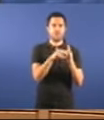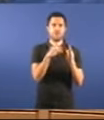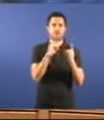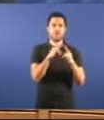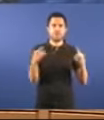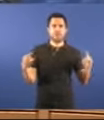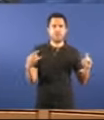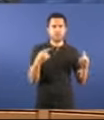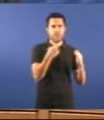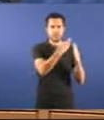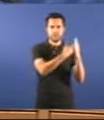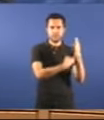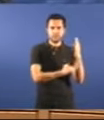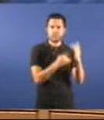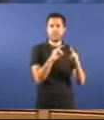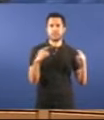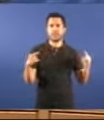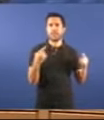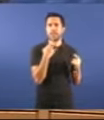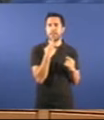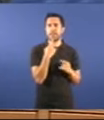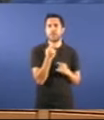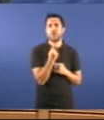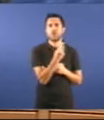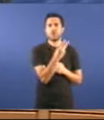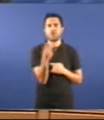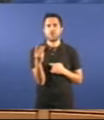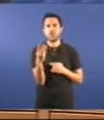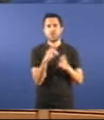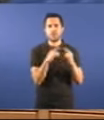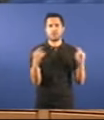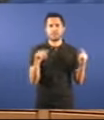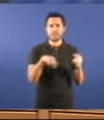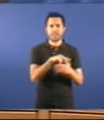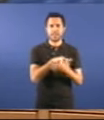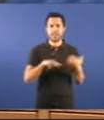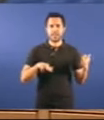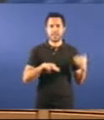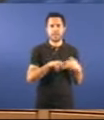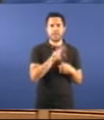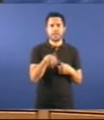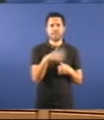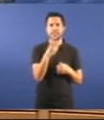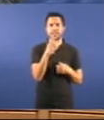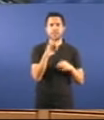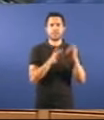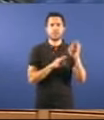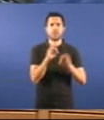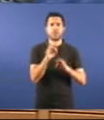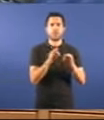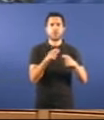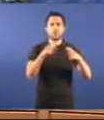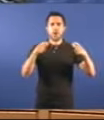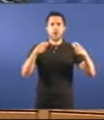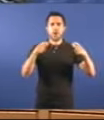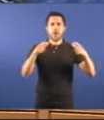todos e saber un pouco máis entre todos dice que o número de árbores en Galicia é un 30% máis que faiz de zanos